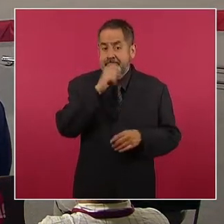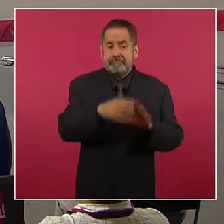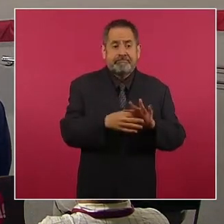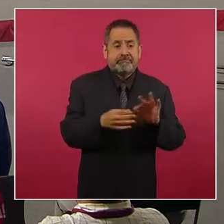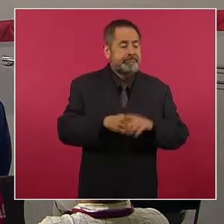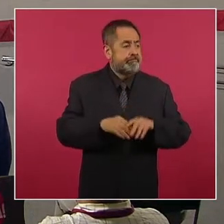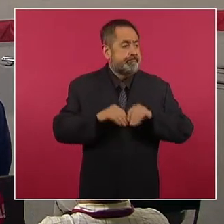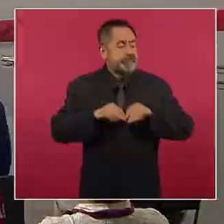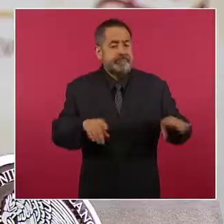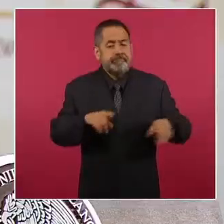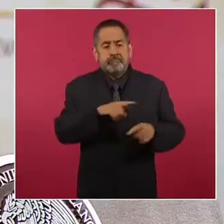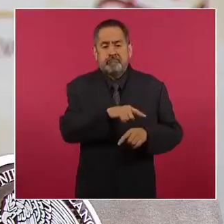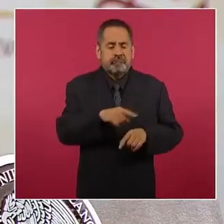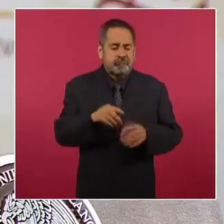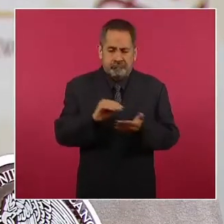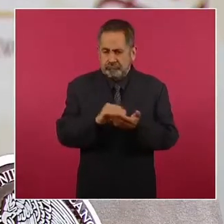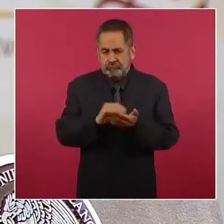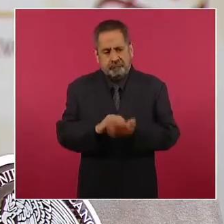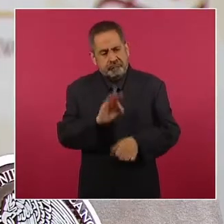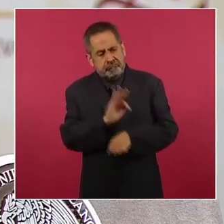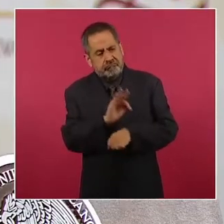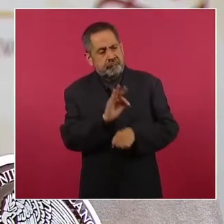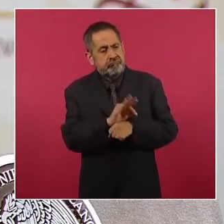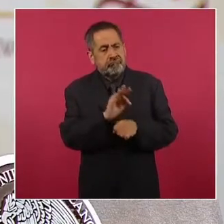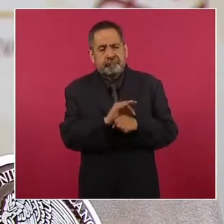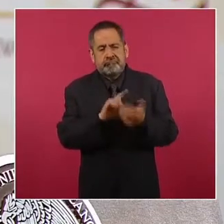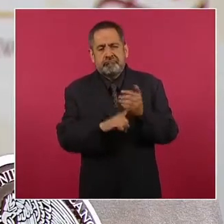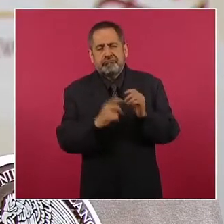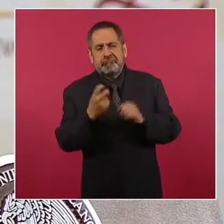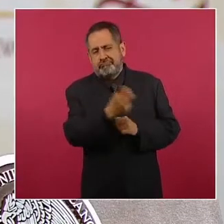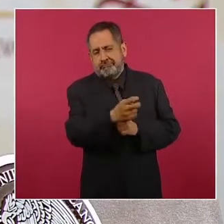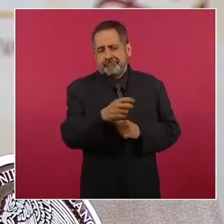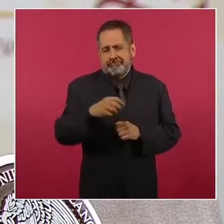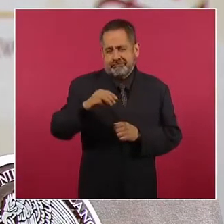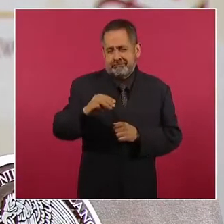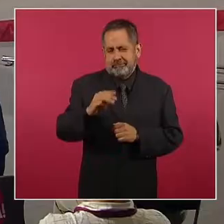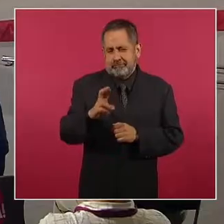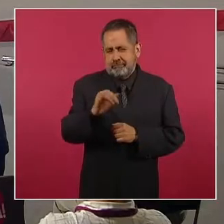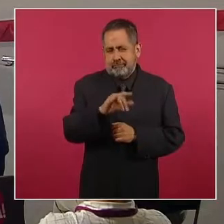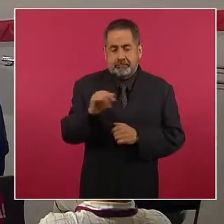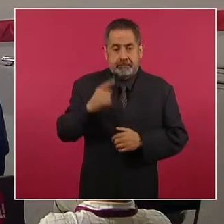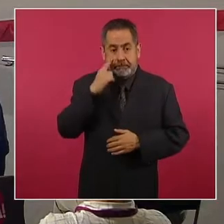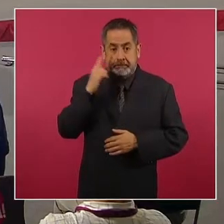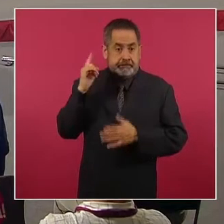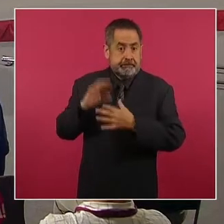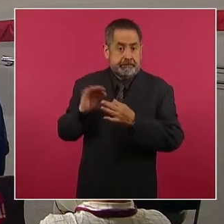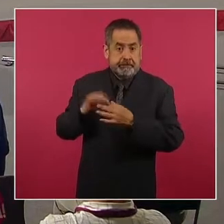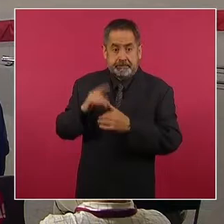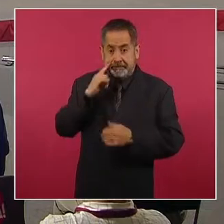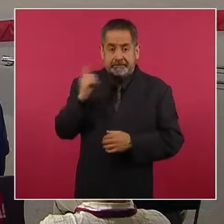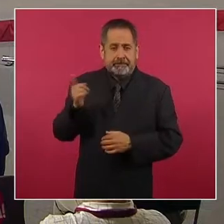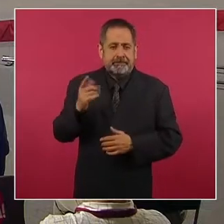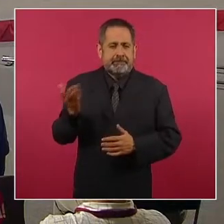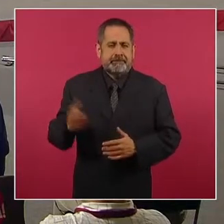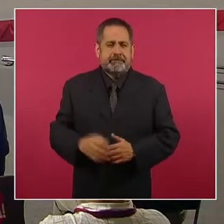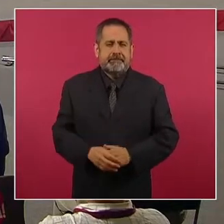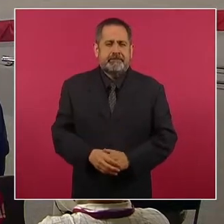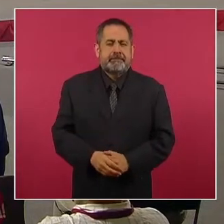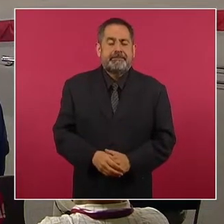la que continúa defendiendo al imputado. Pero primero, vamos a ver lo que dice Carlos Marín, por favor.